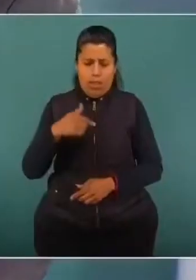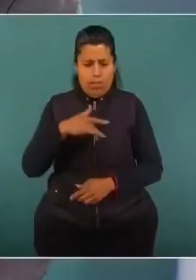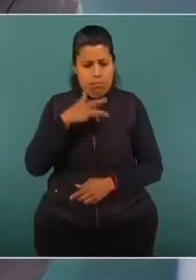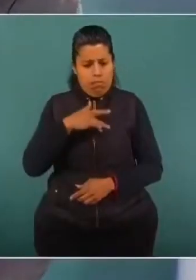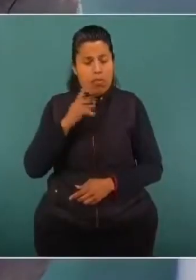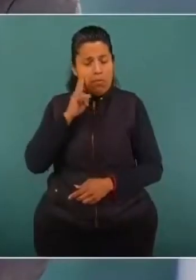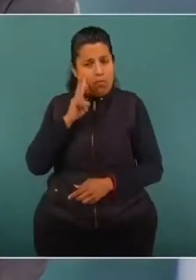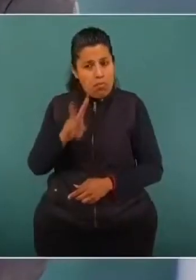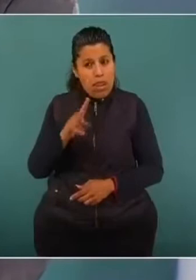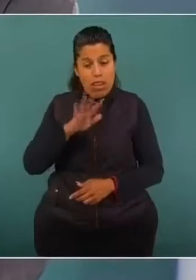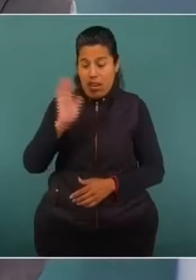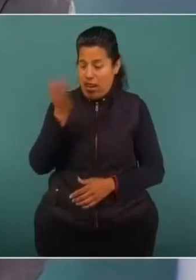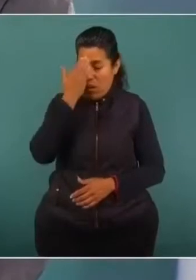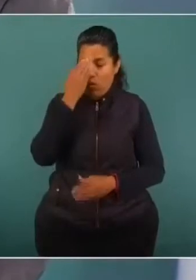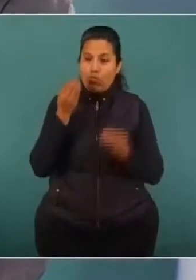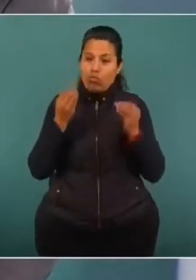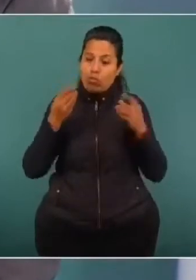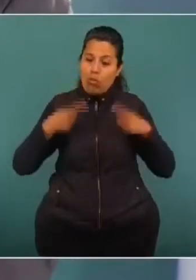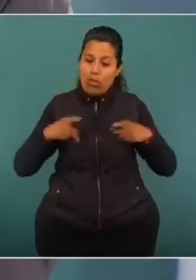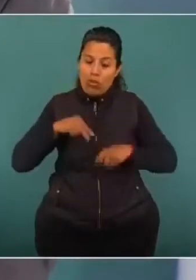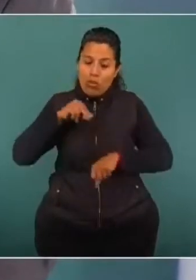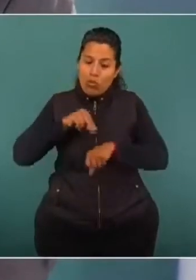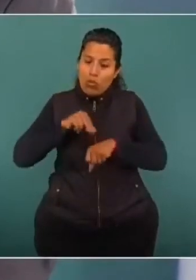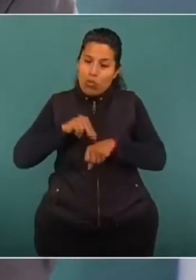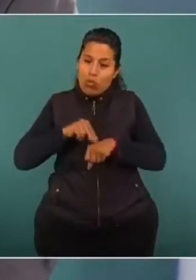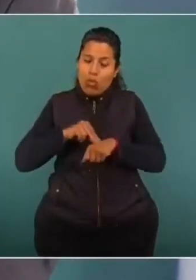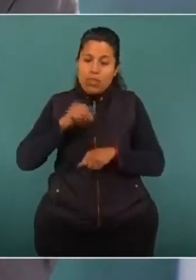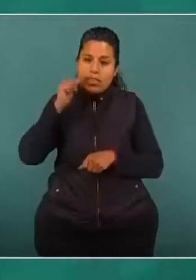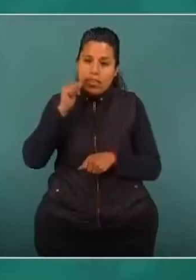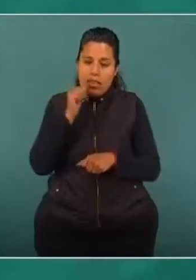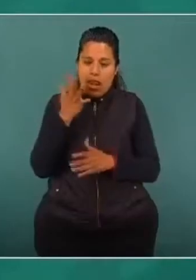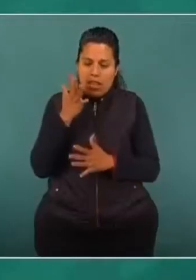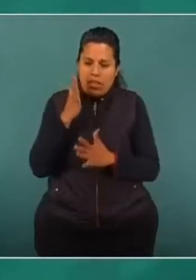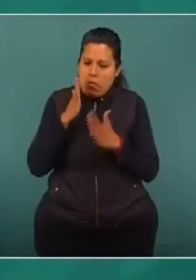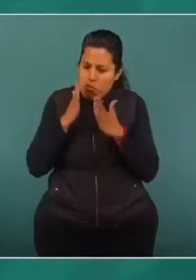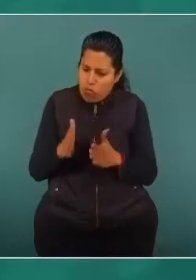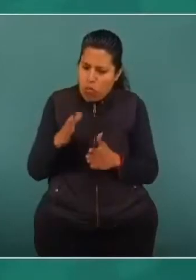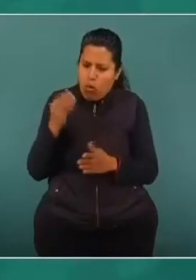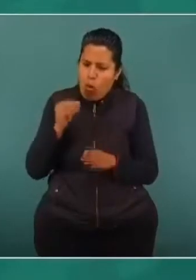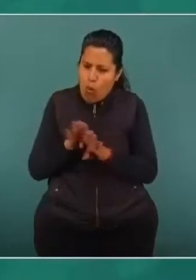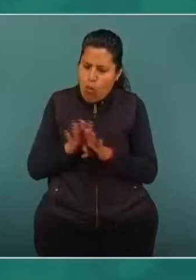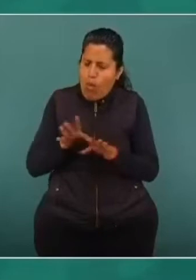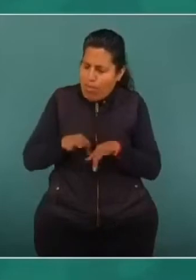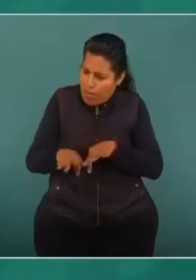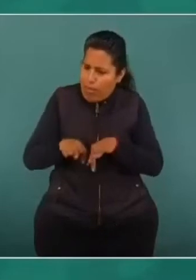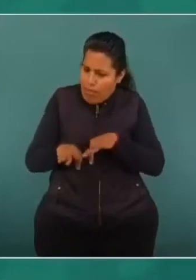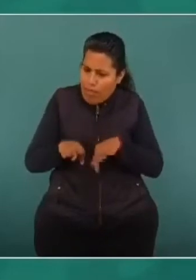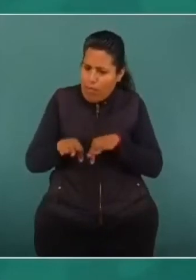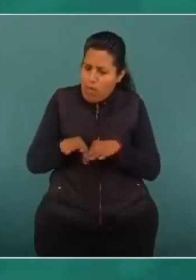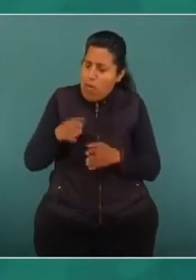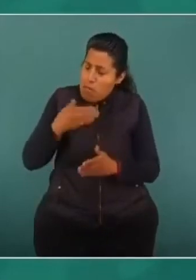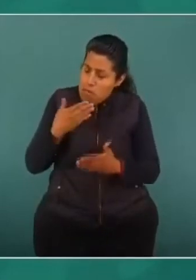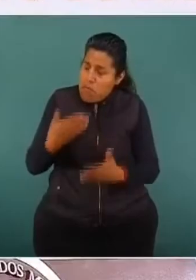todo el personal médico, quienes han estado más que a la altura de esta grave crisis. A todas